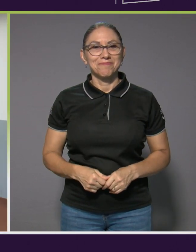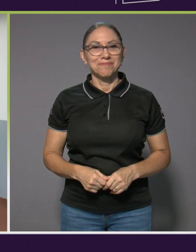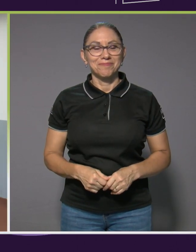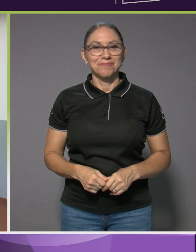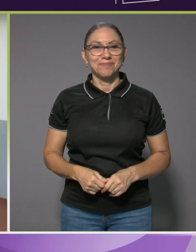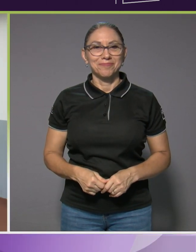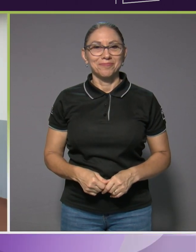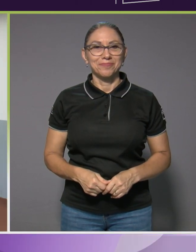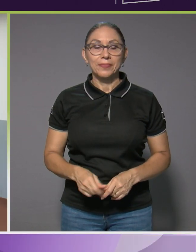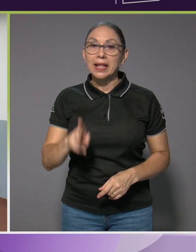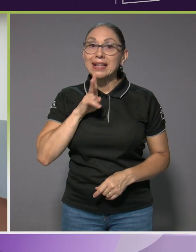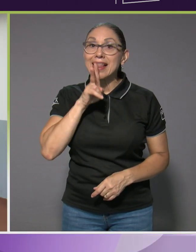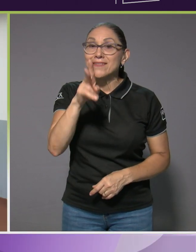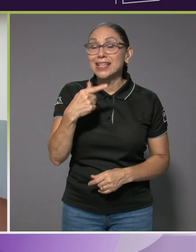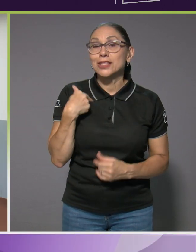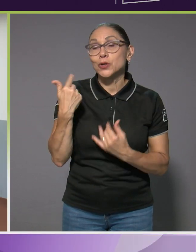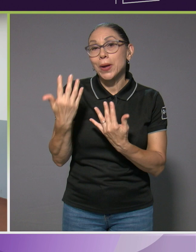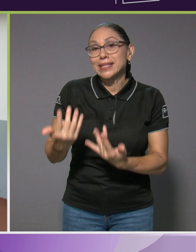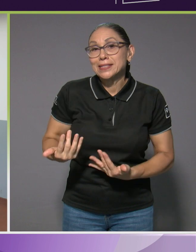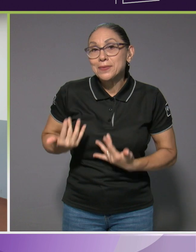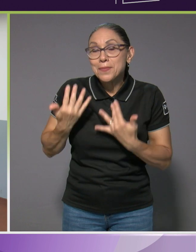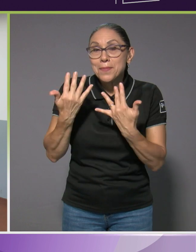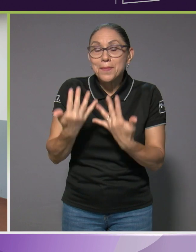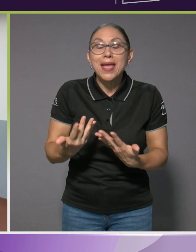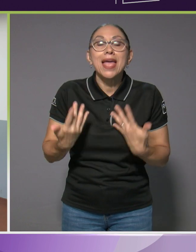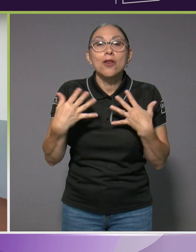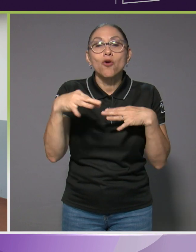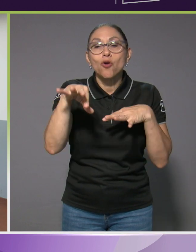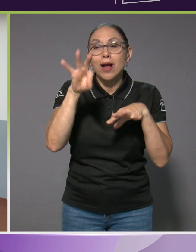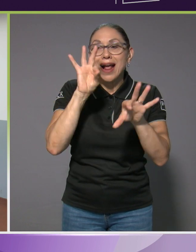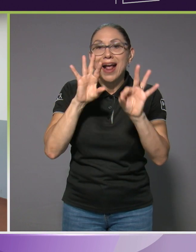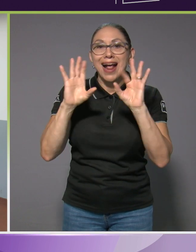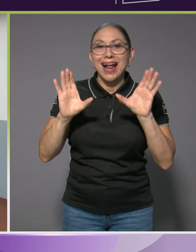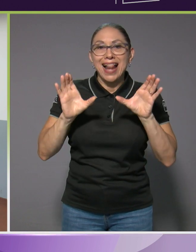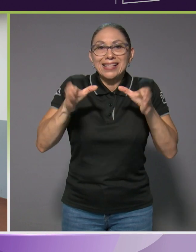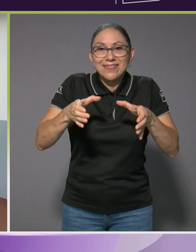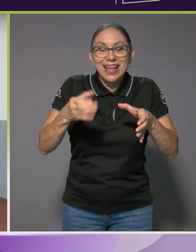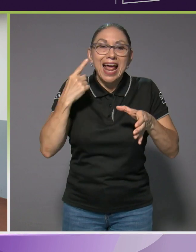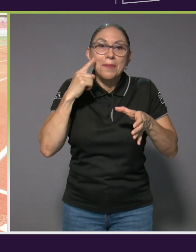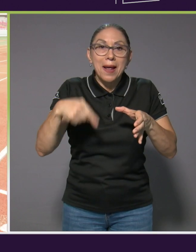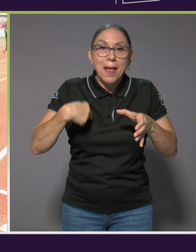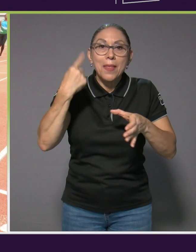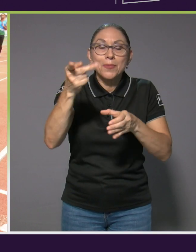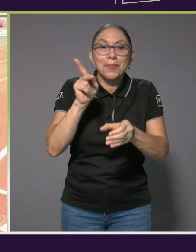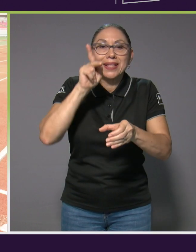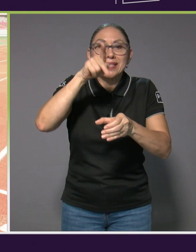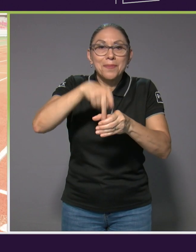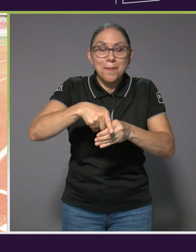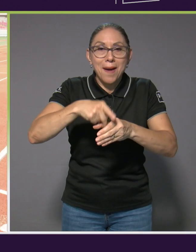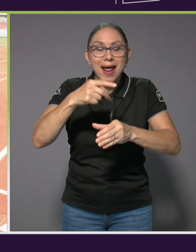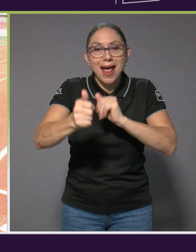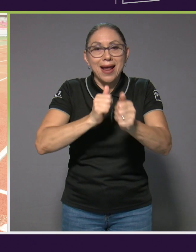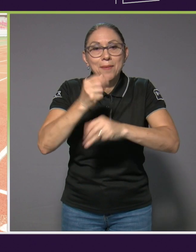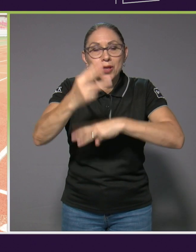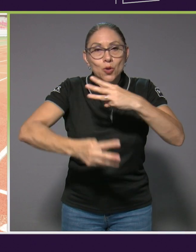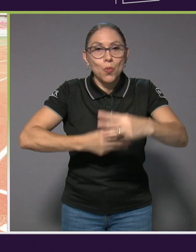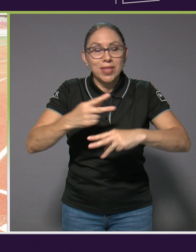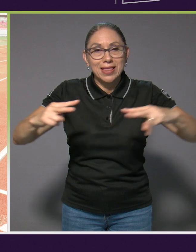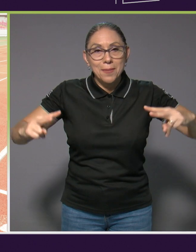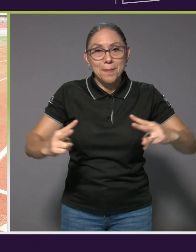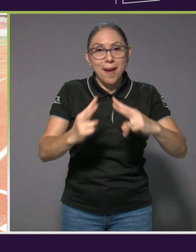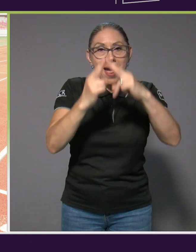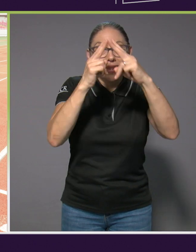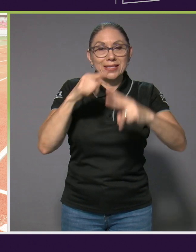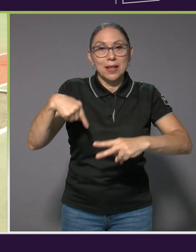La verdad espero clasificar para el Mundial de París el otro año y